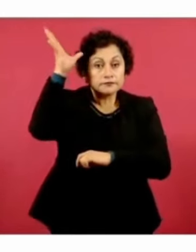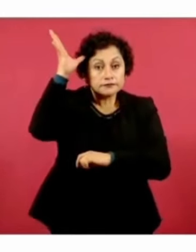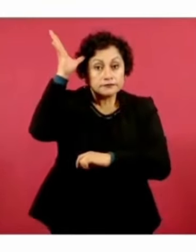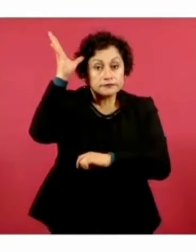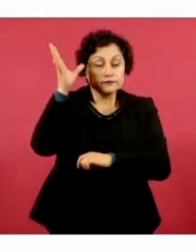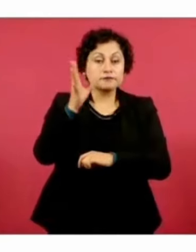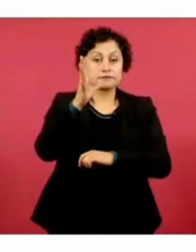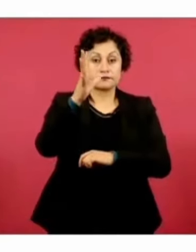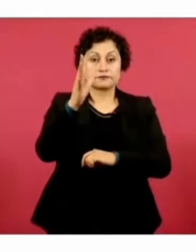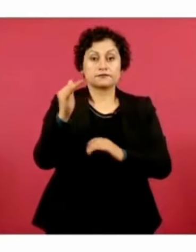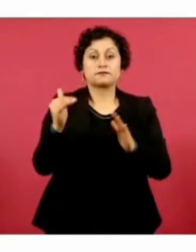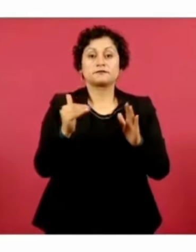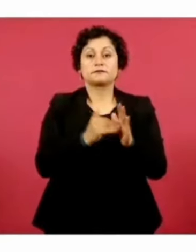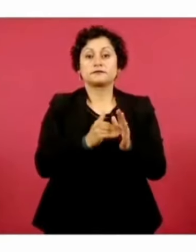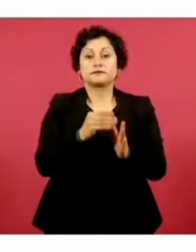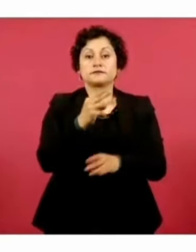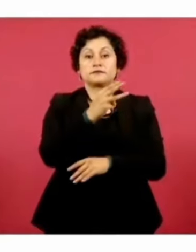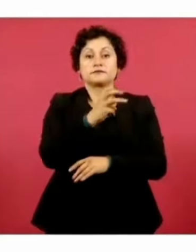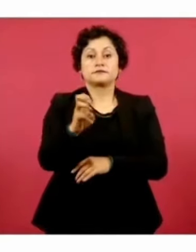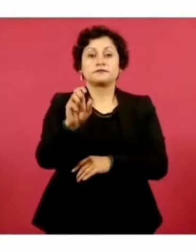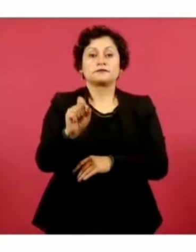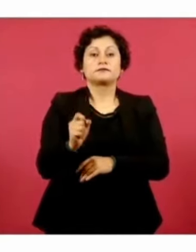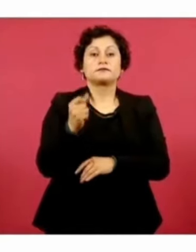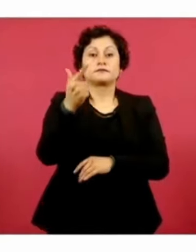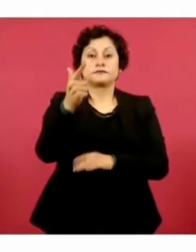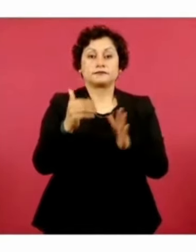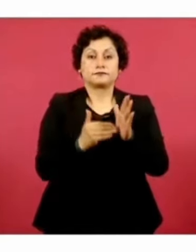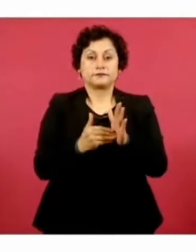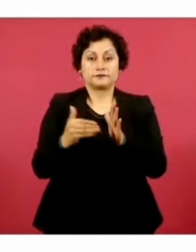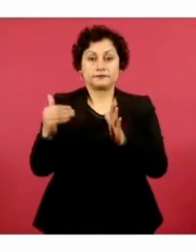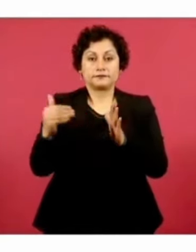trescientos veintisiete millones.